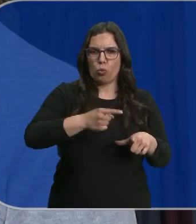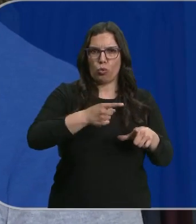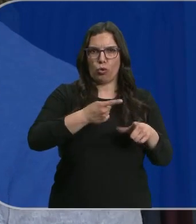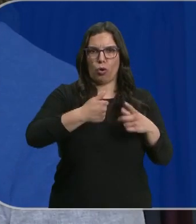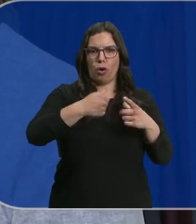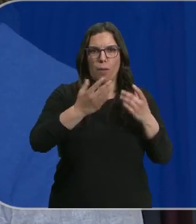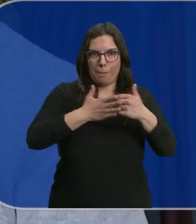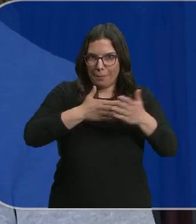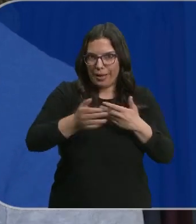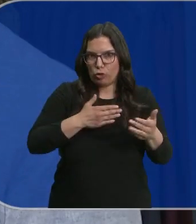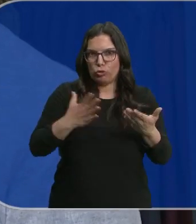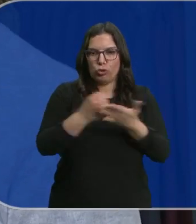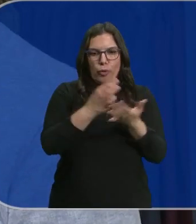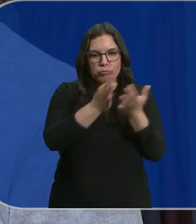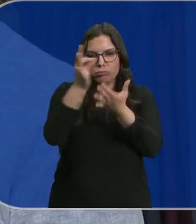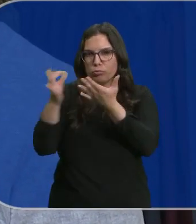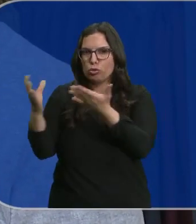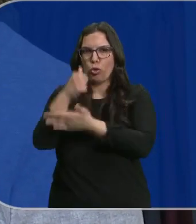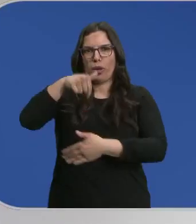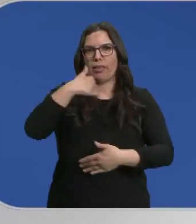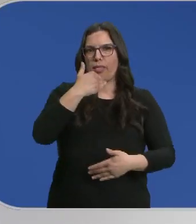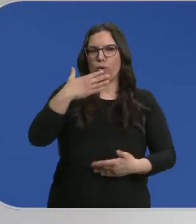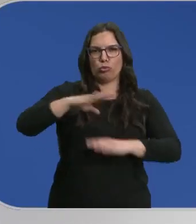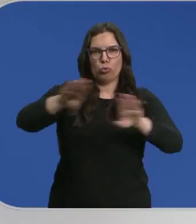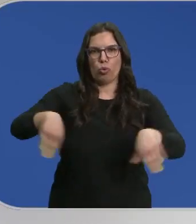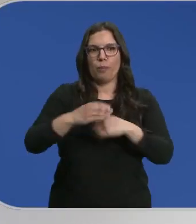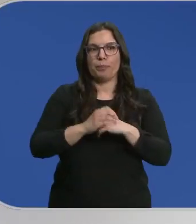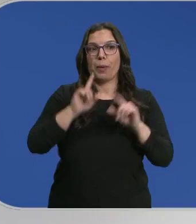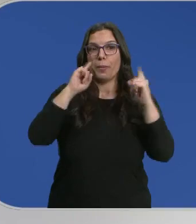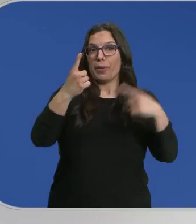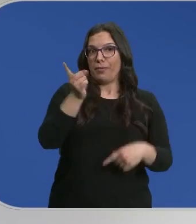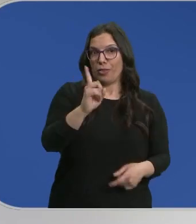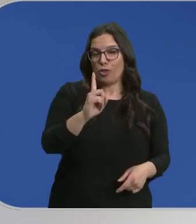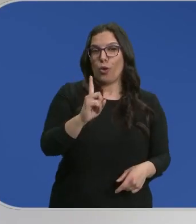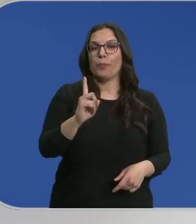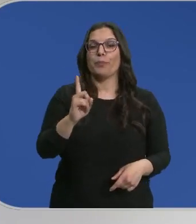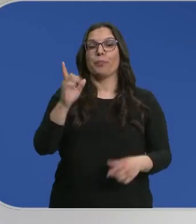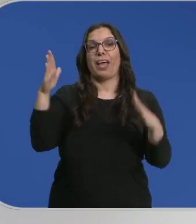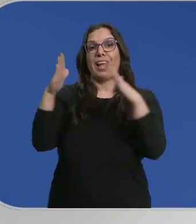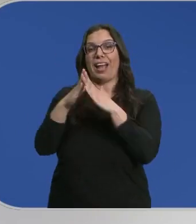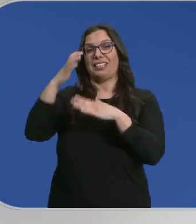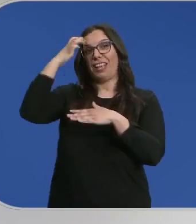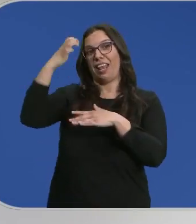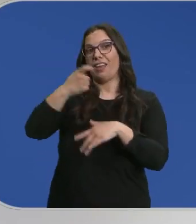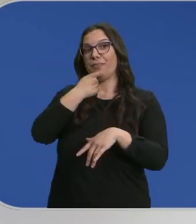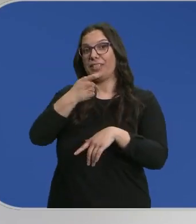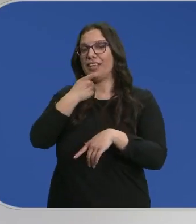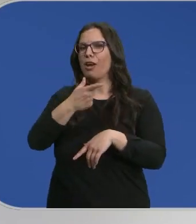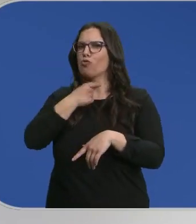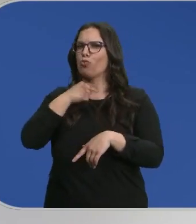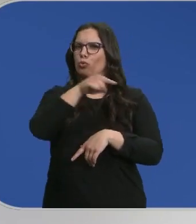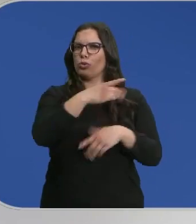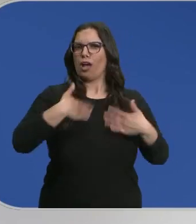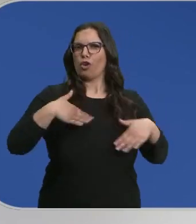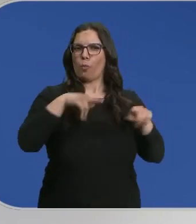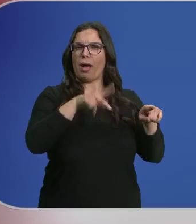a mano y lo confeccionamos todo aquí en Zamora. Y no es la primera vez. El gusto de la Casa Real Británica por estas prendas